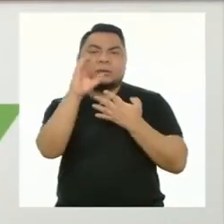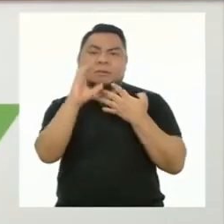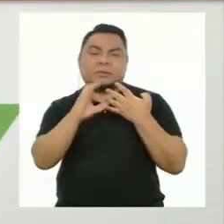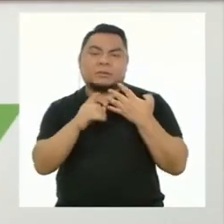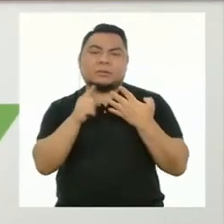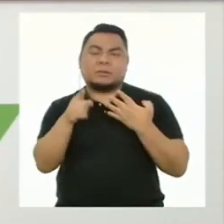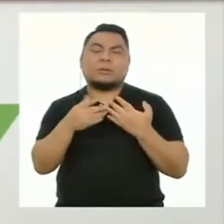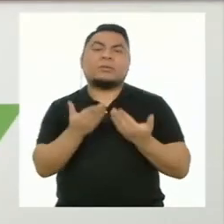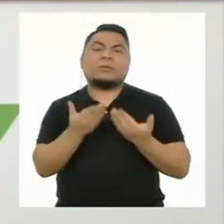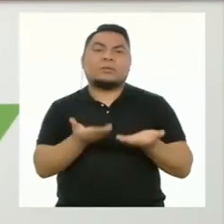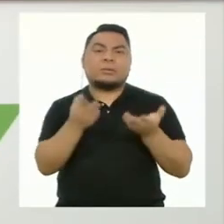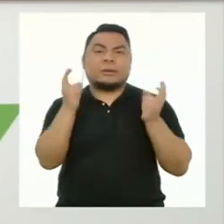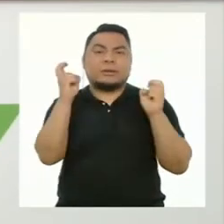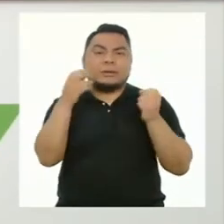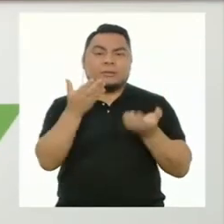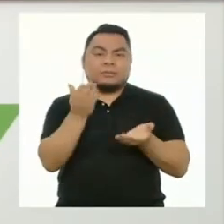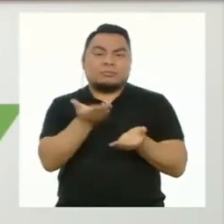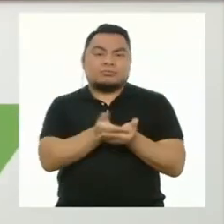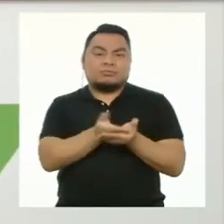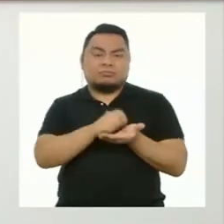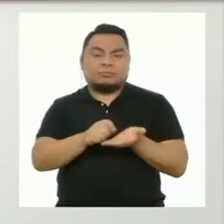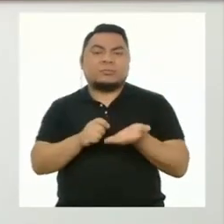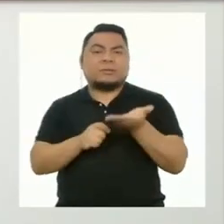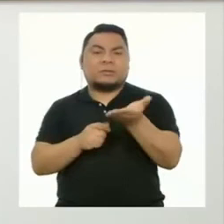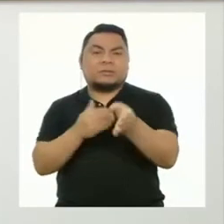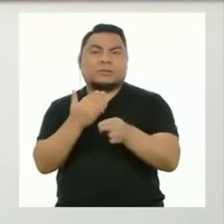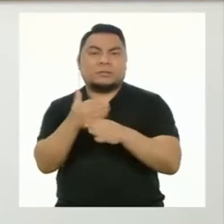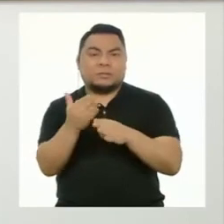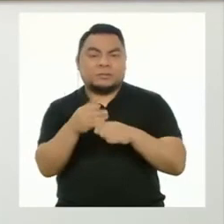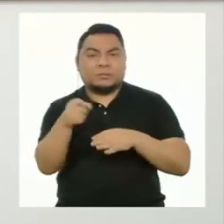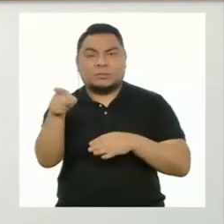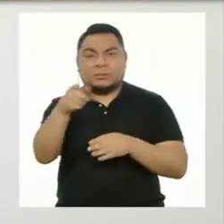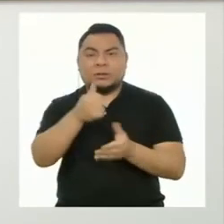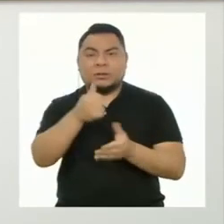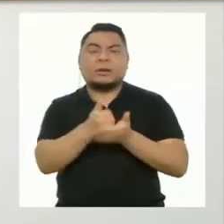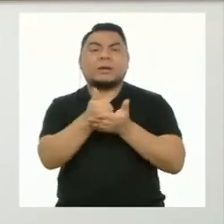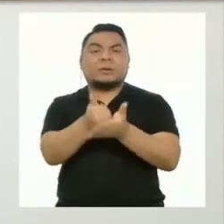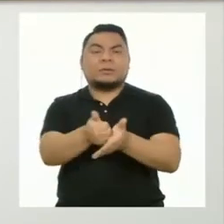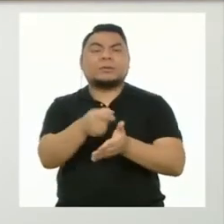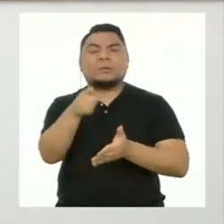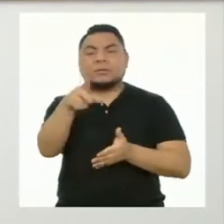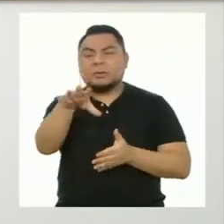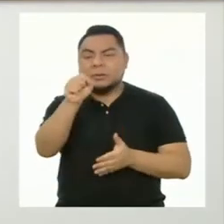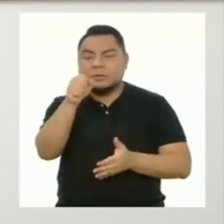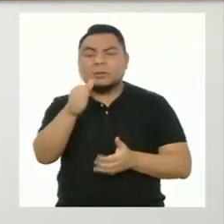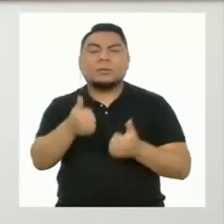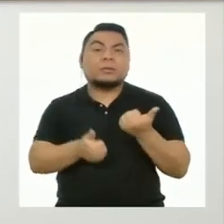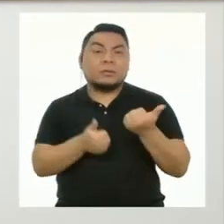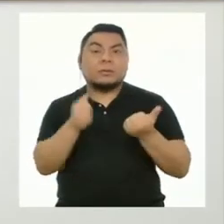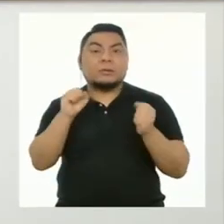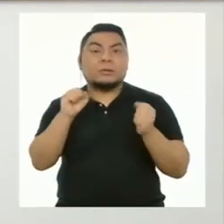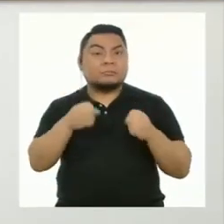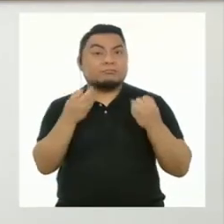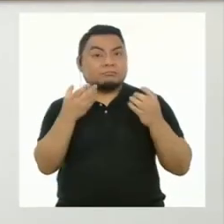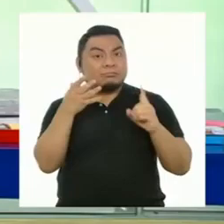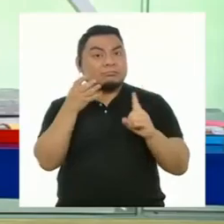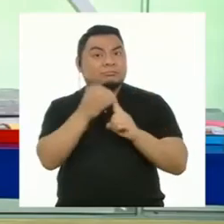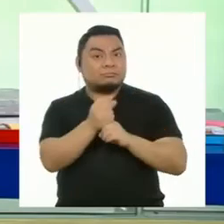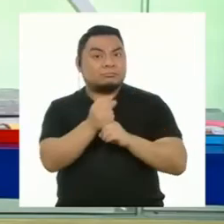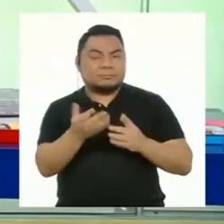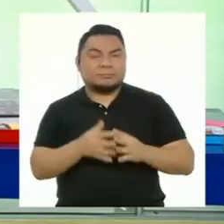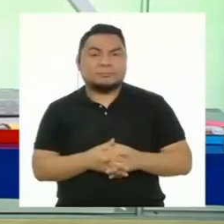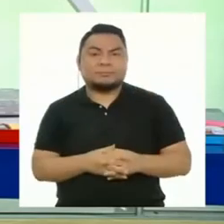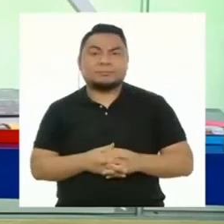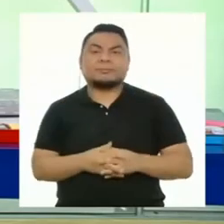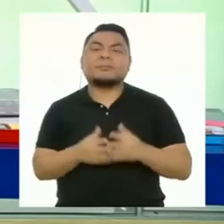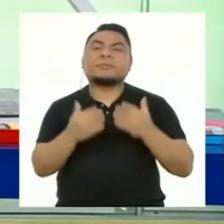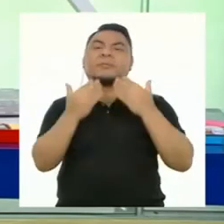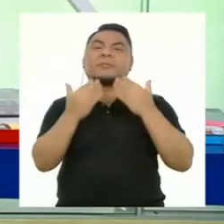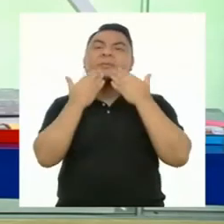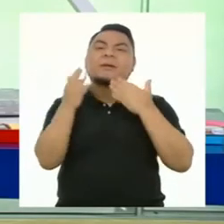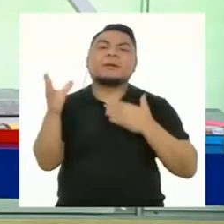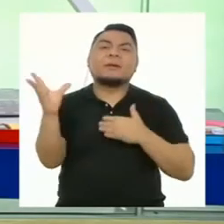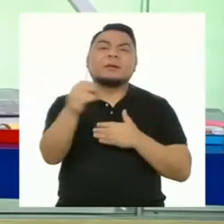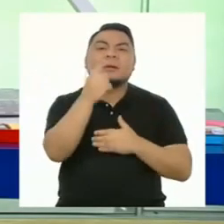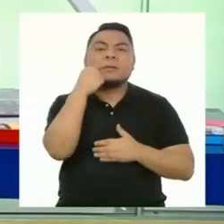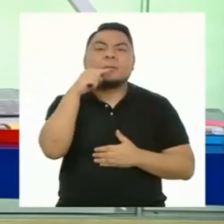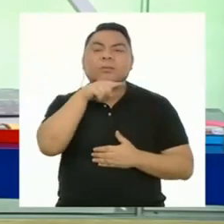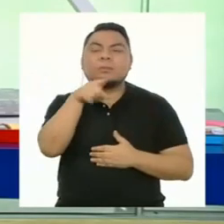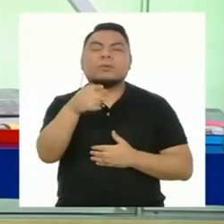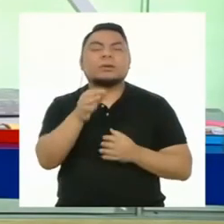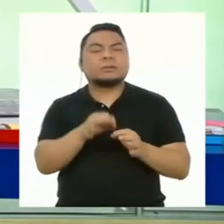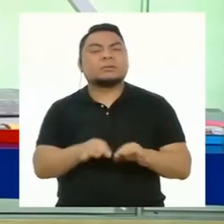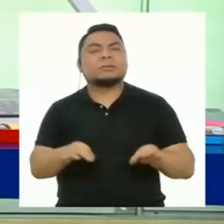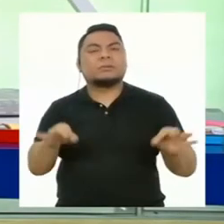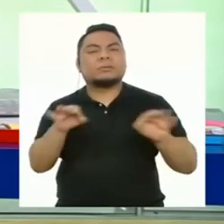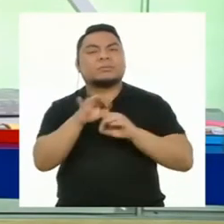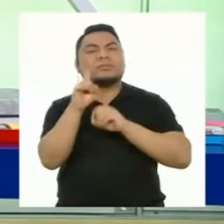características del producto que estás compartiendo para que te ayuden a detectar si lo estás logrando. Gracias a todas y todos